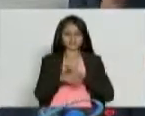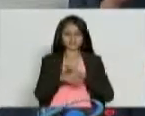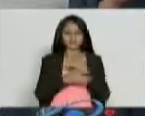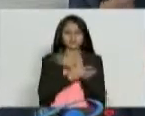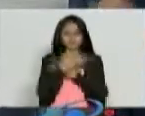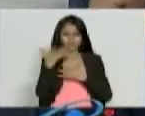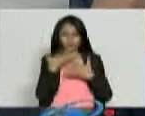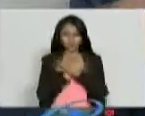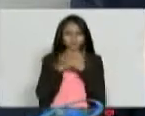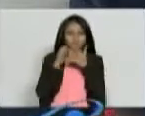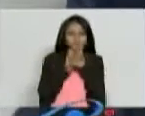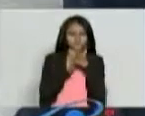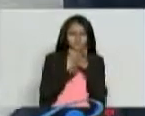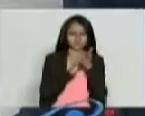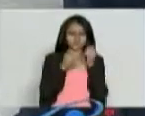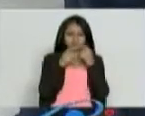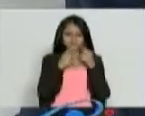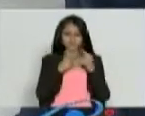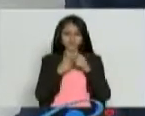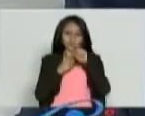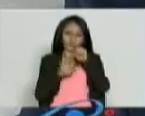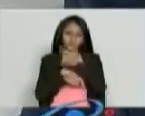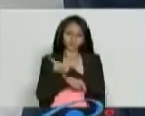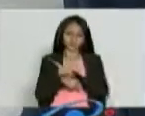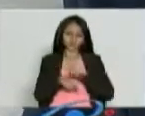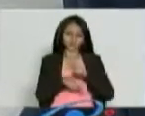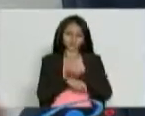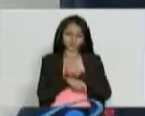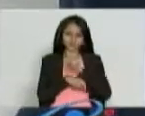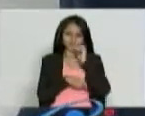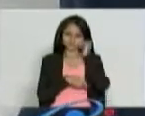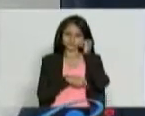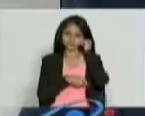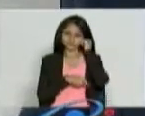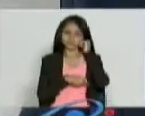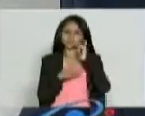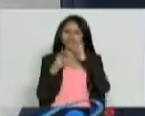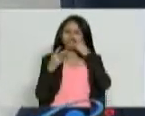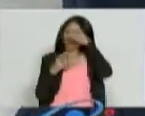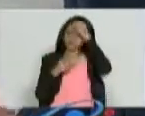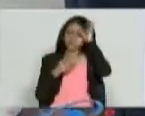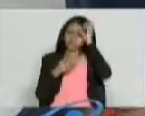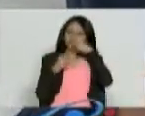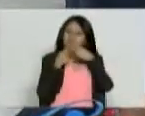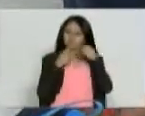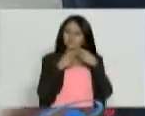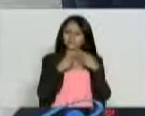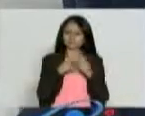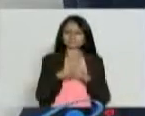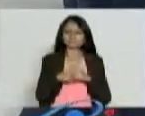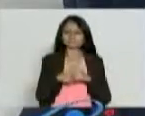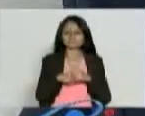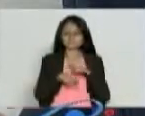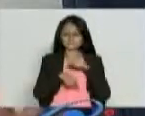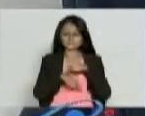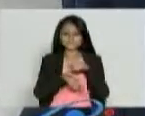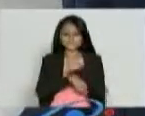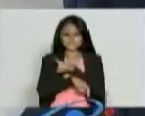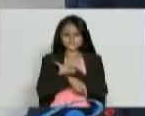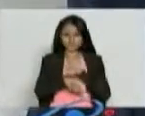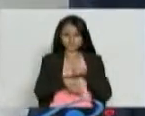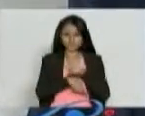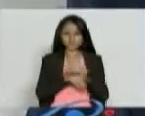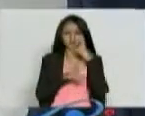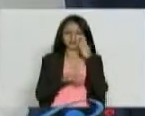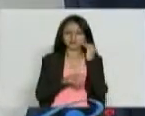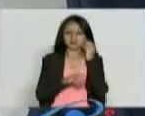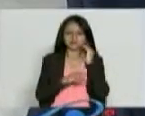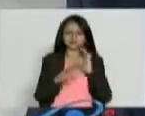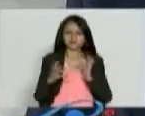encuentro